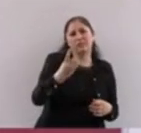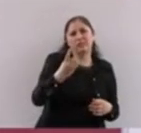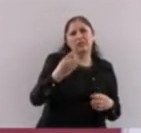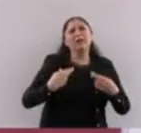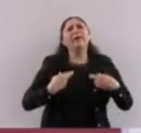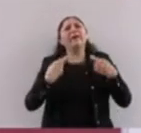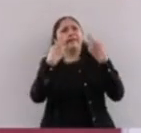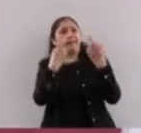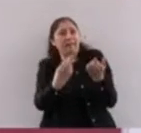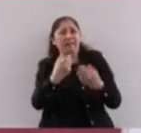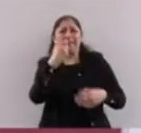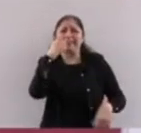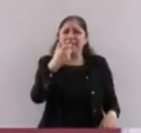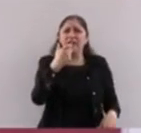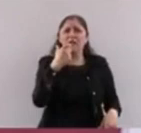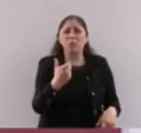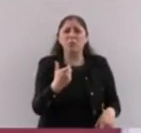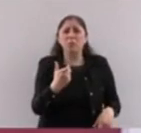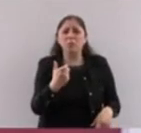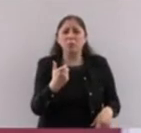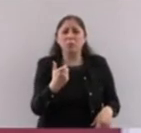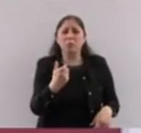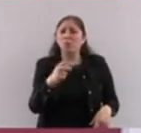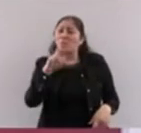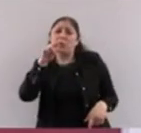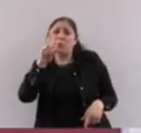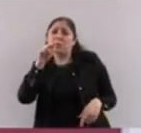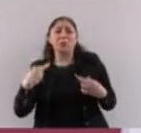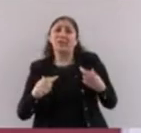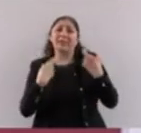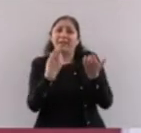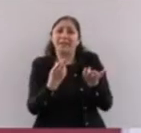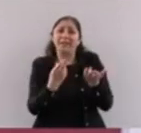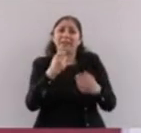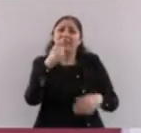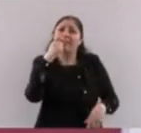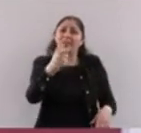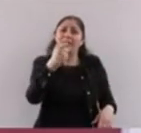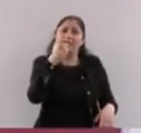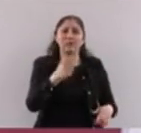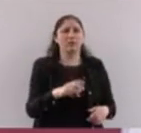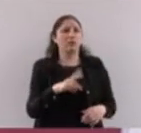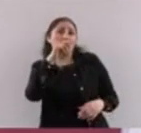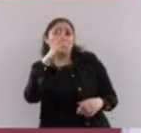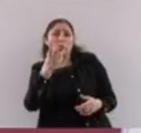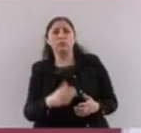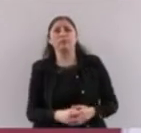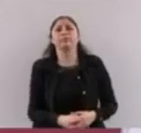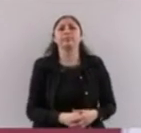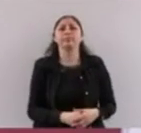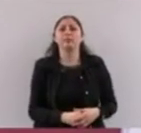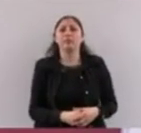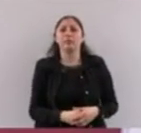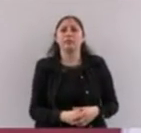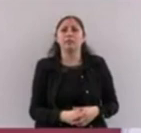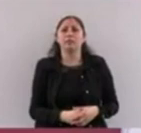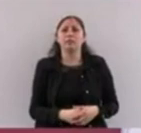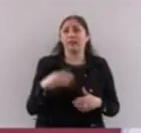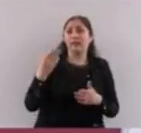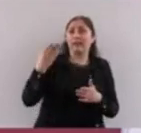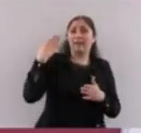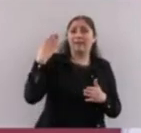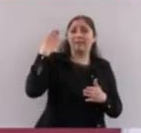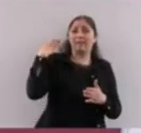regalar dinero. Pero esto no es regalar dinero. Bueno, ya pasaron 22 años de aquel entonces